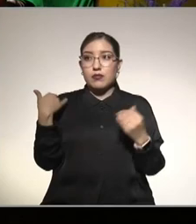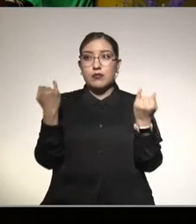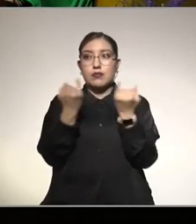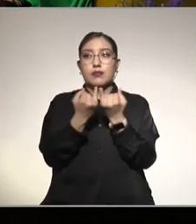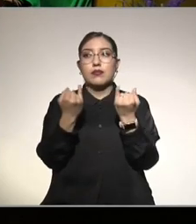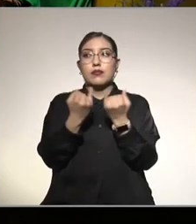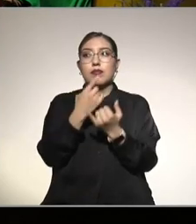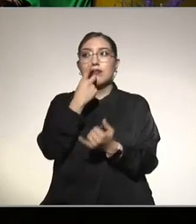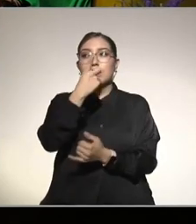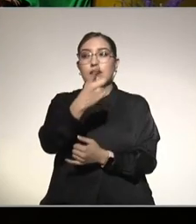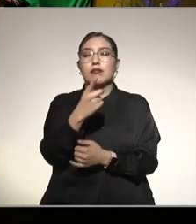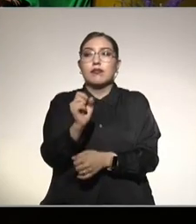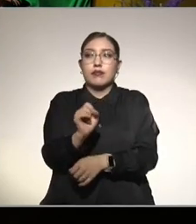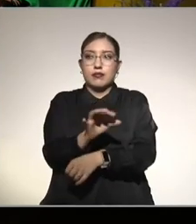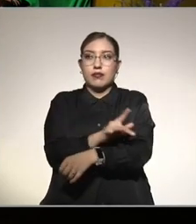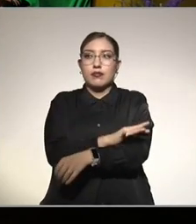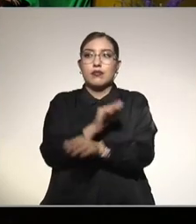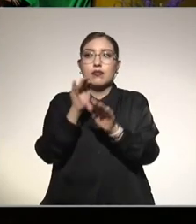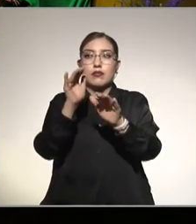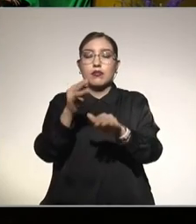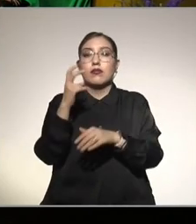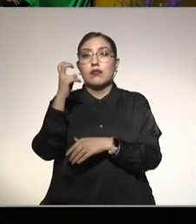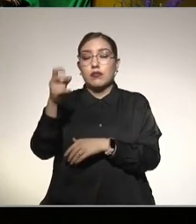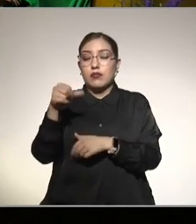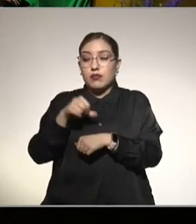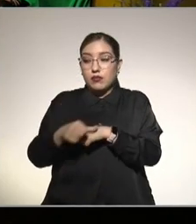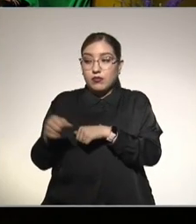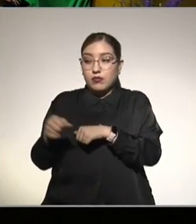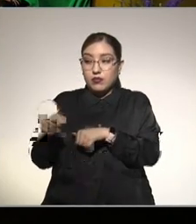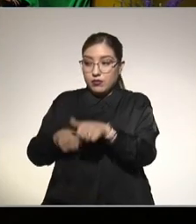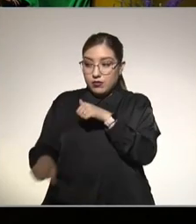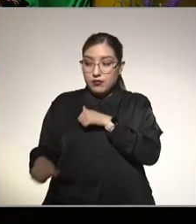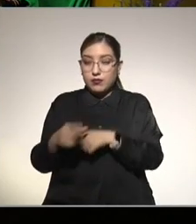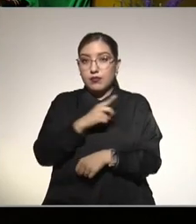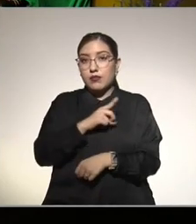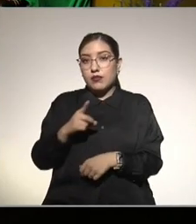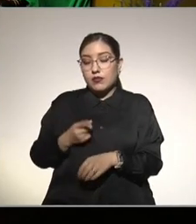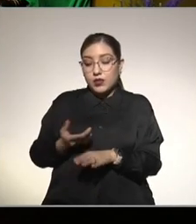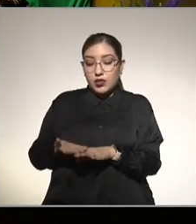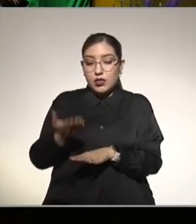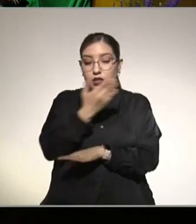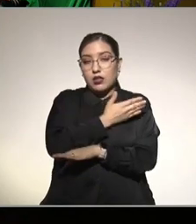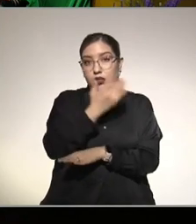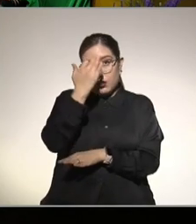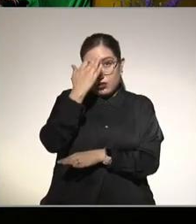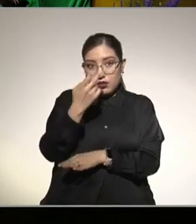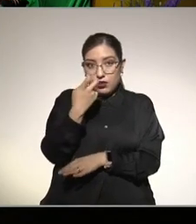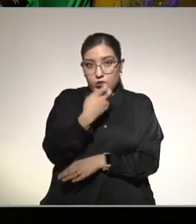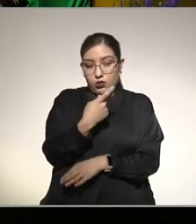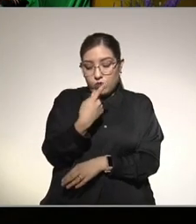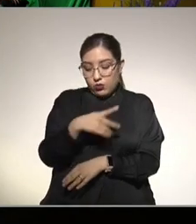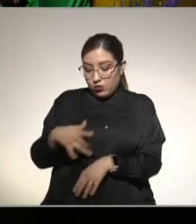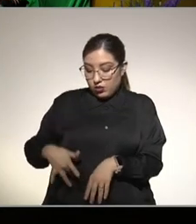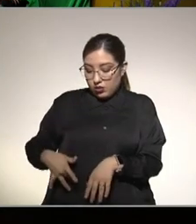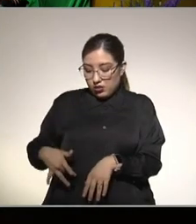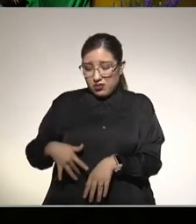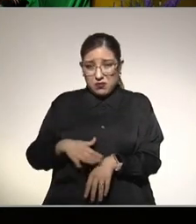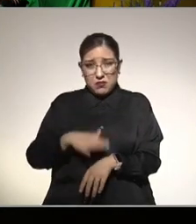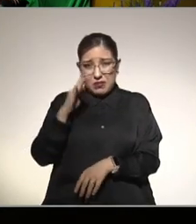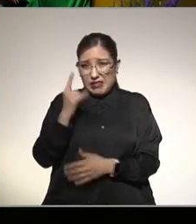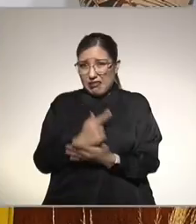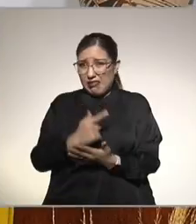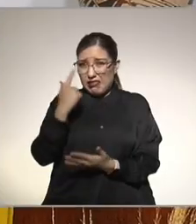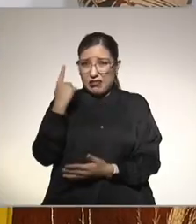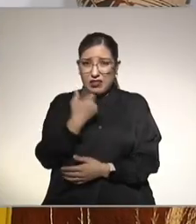muy emotivo para llegar a trasplante tuviste que haber pasado por muchísimo tiempo antes que tu hígado graso ya se haya complicado te haya dado